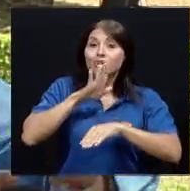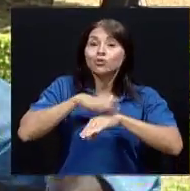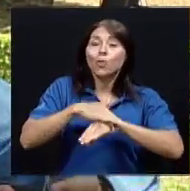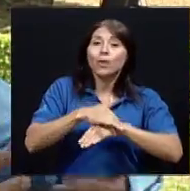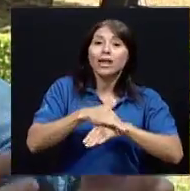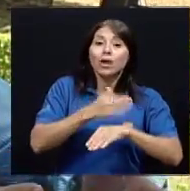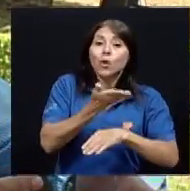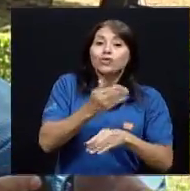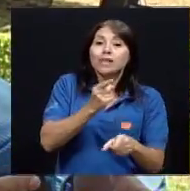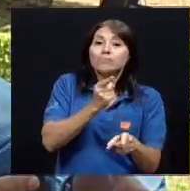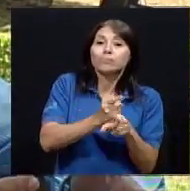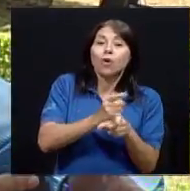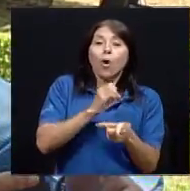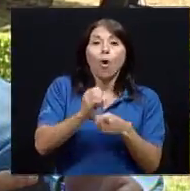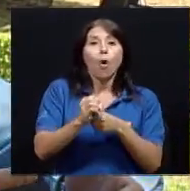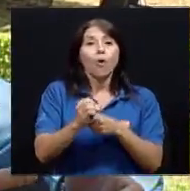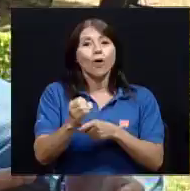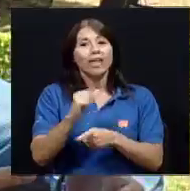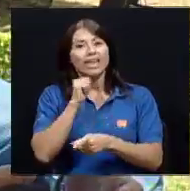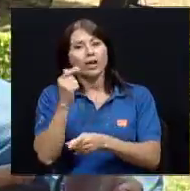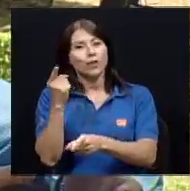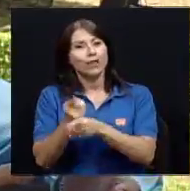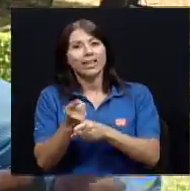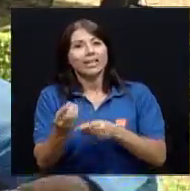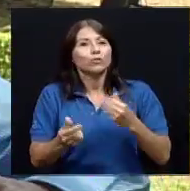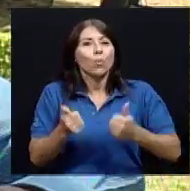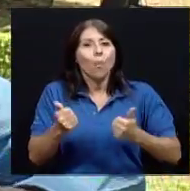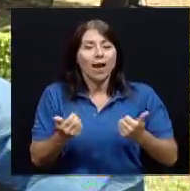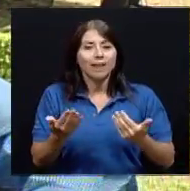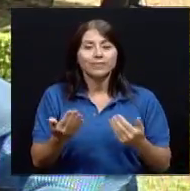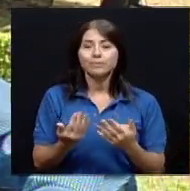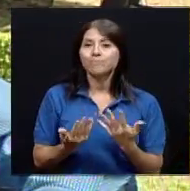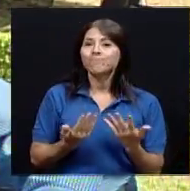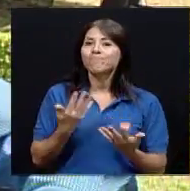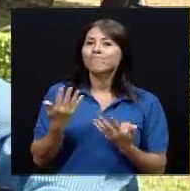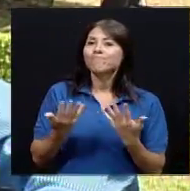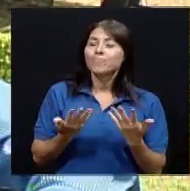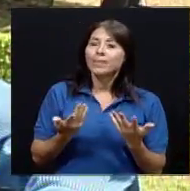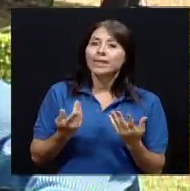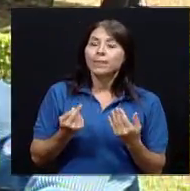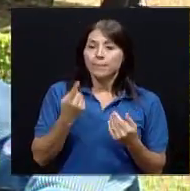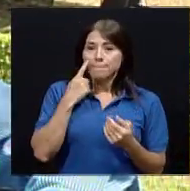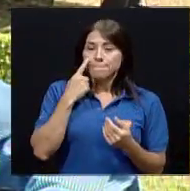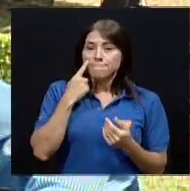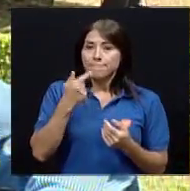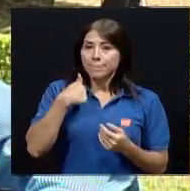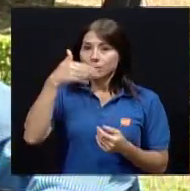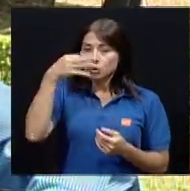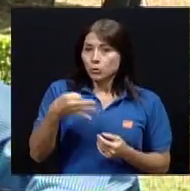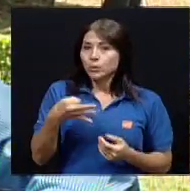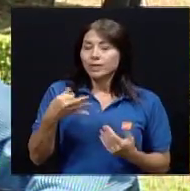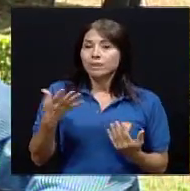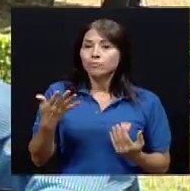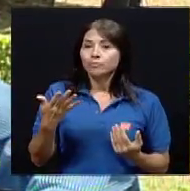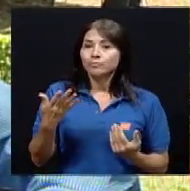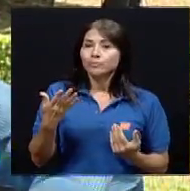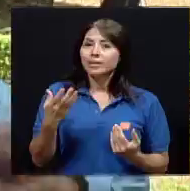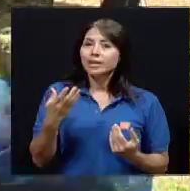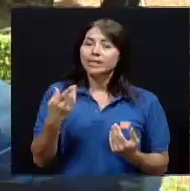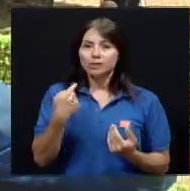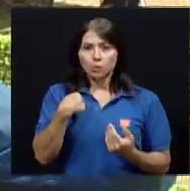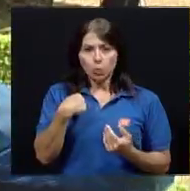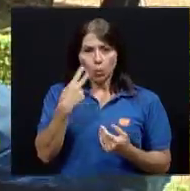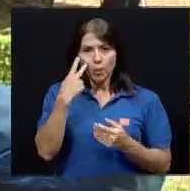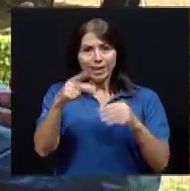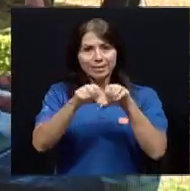¿Hablamos de aciertos o desaciertos? Empecemos como usted desee. Ok, a ver, yo creo que, digamos, si uno lo ve al